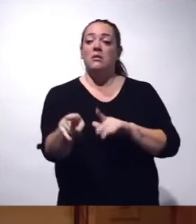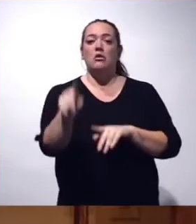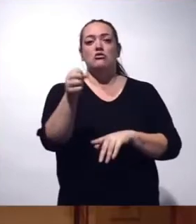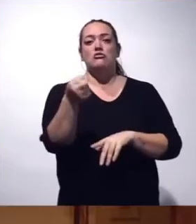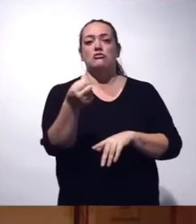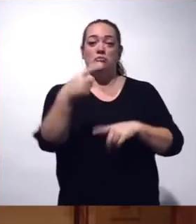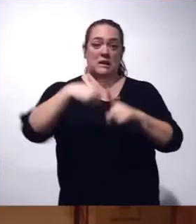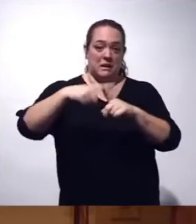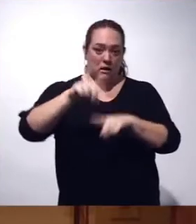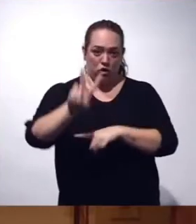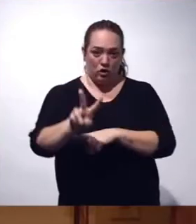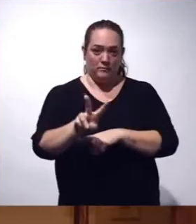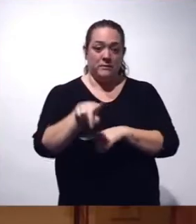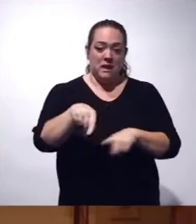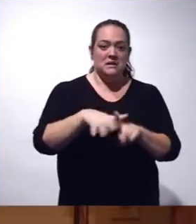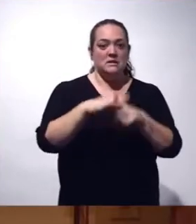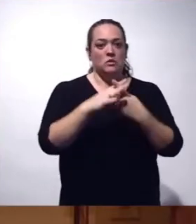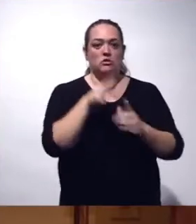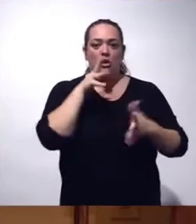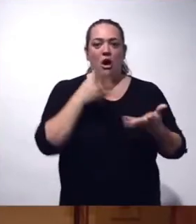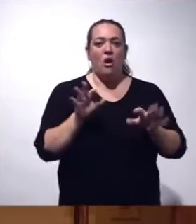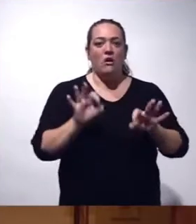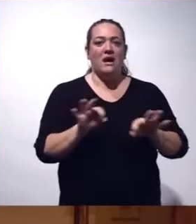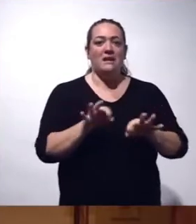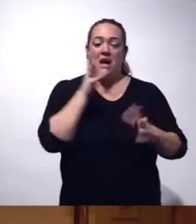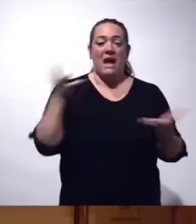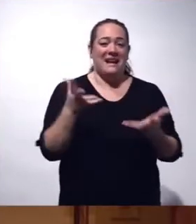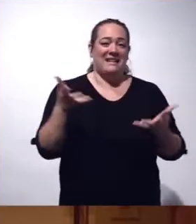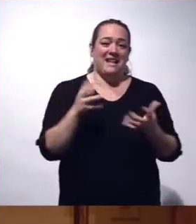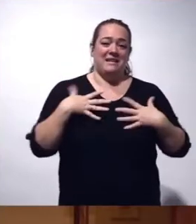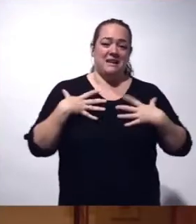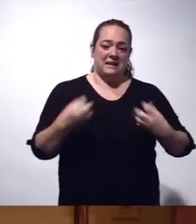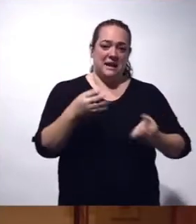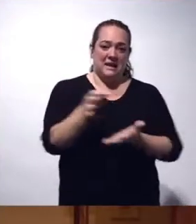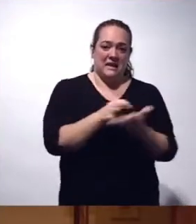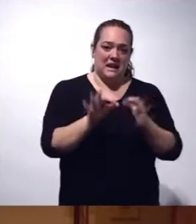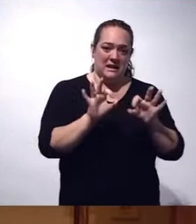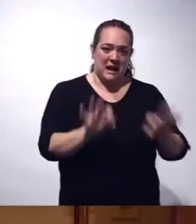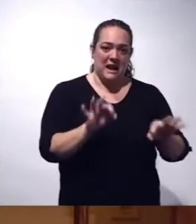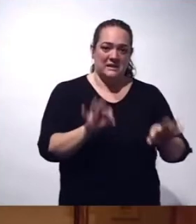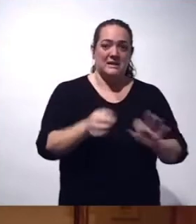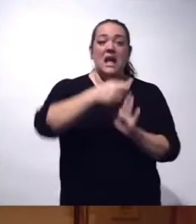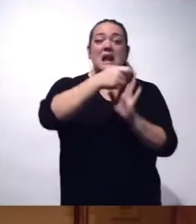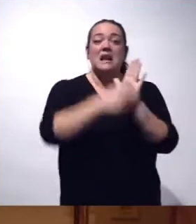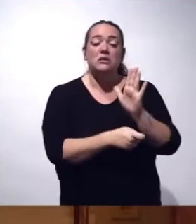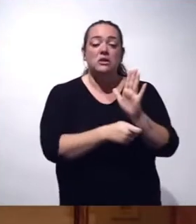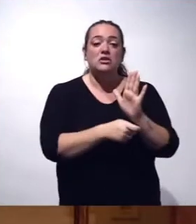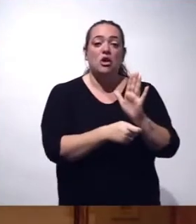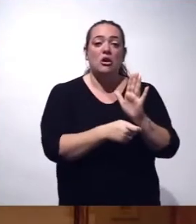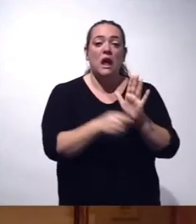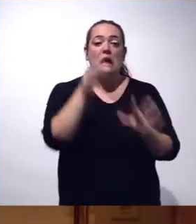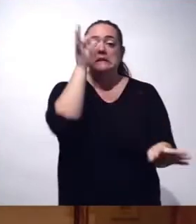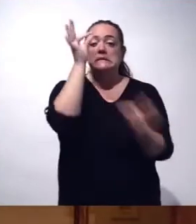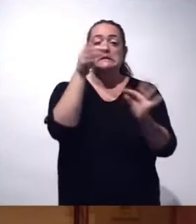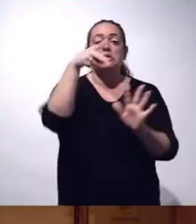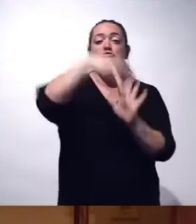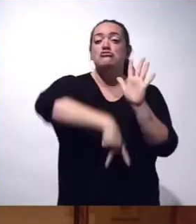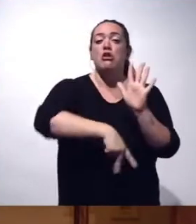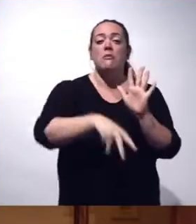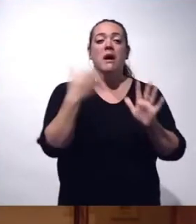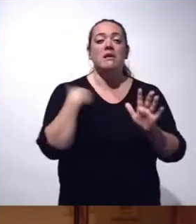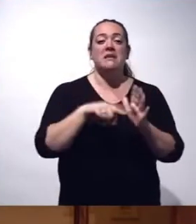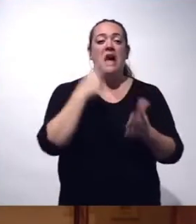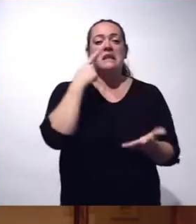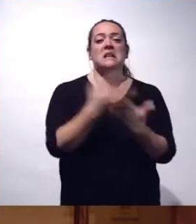nivel 2. Esa es la situación de acuerdo a la alerta sanitaria de las islas. En cuanto a que son las restricciones, prácticamente, como saben ustedes, hemos